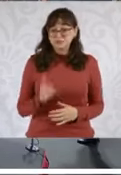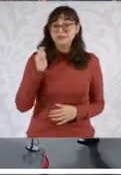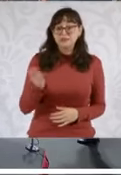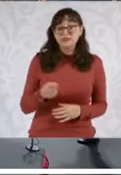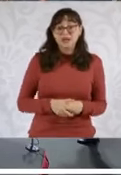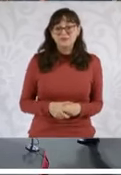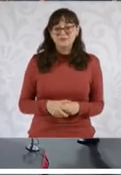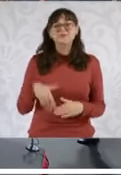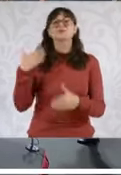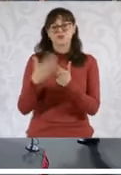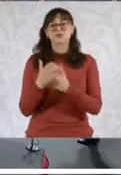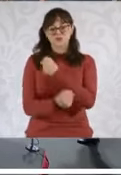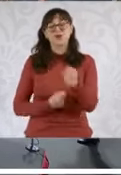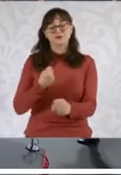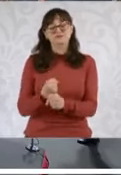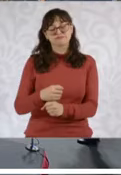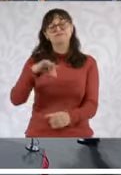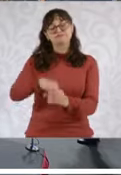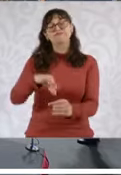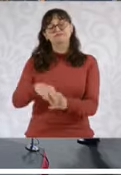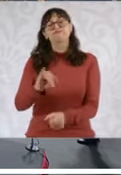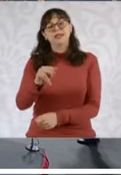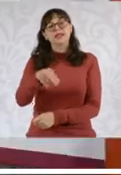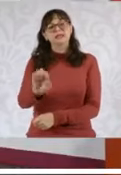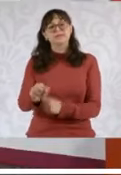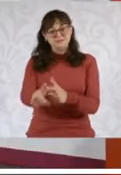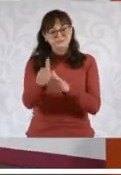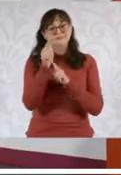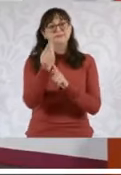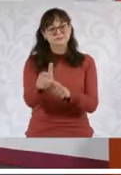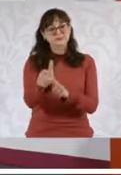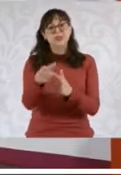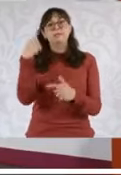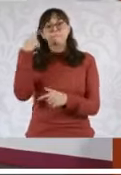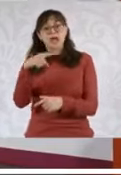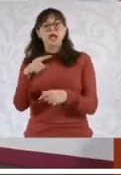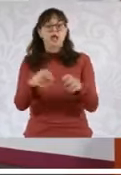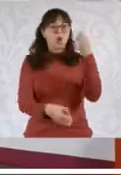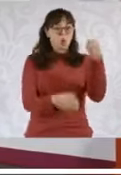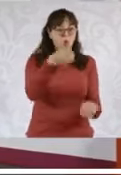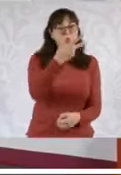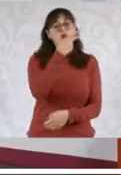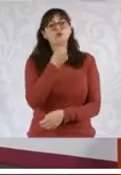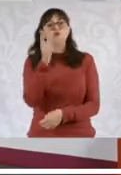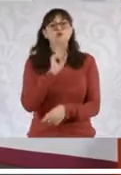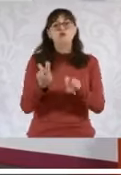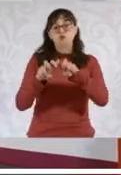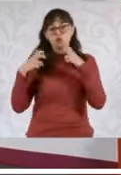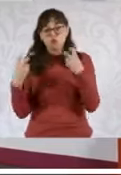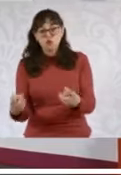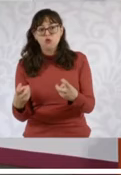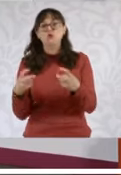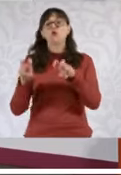por parte del Instituto Nacional Electoral para la elección de jueces, juezas, magistrados,